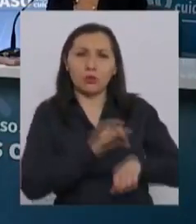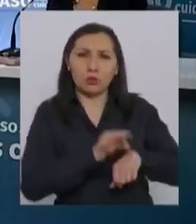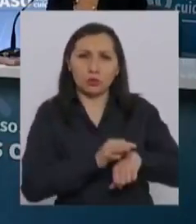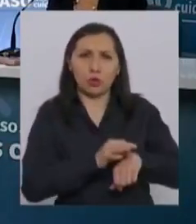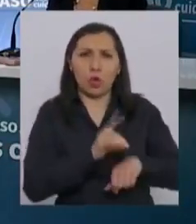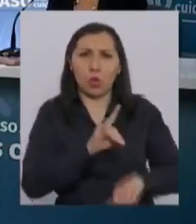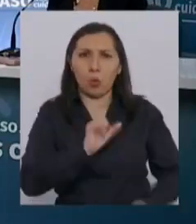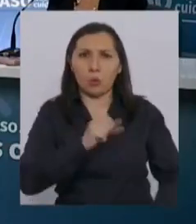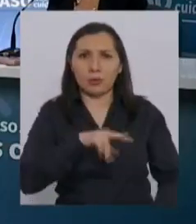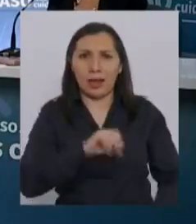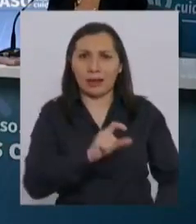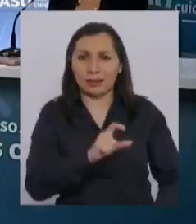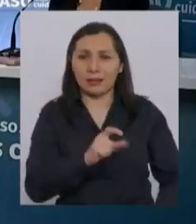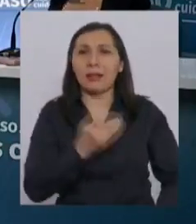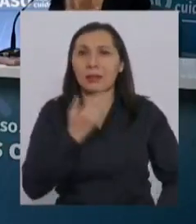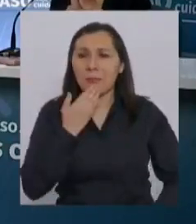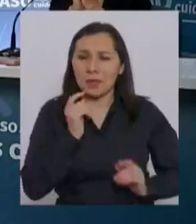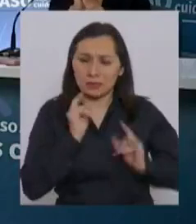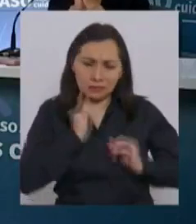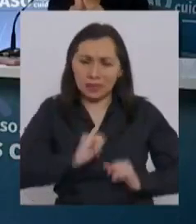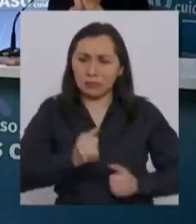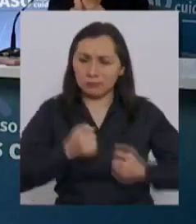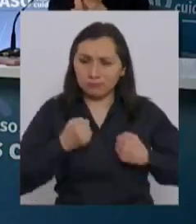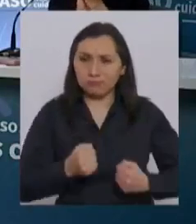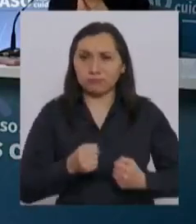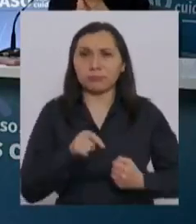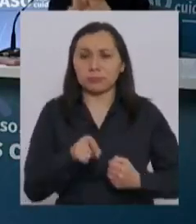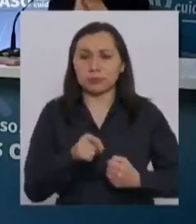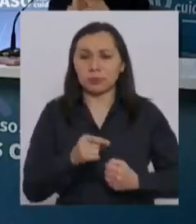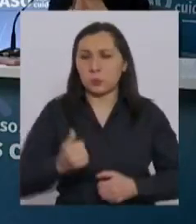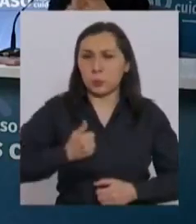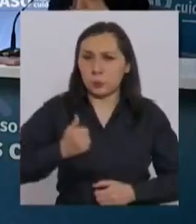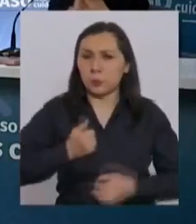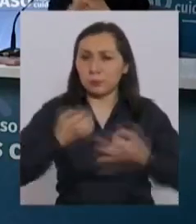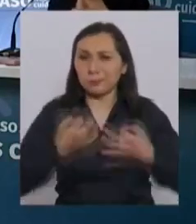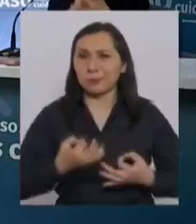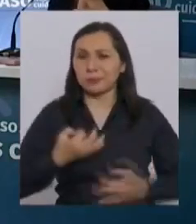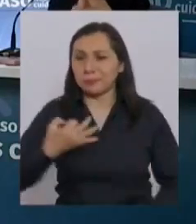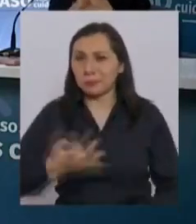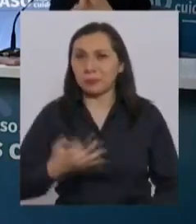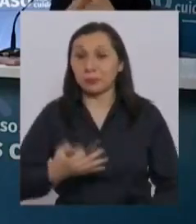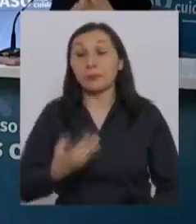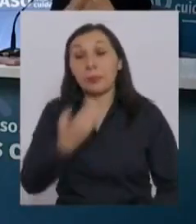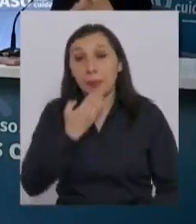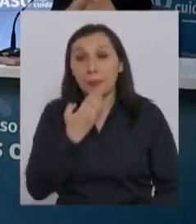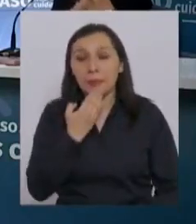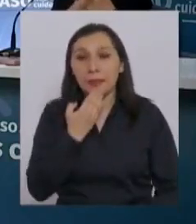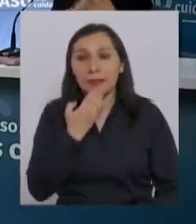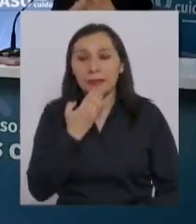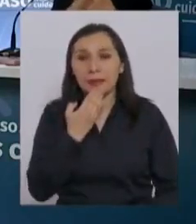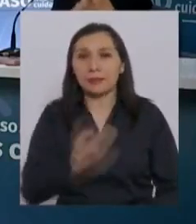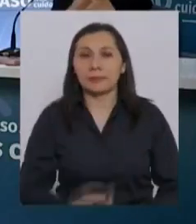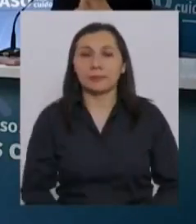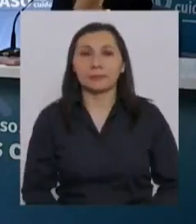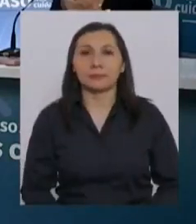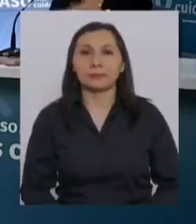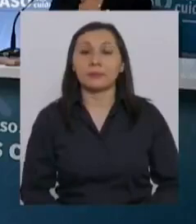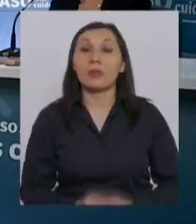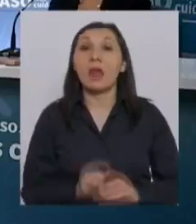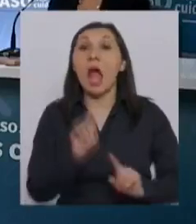Tuñac, que ha estado ahí, al pie del cañón. Y también a